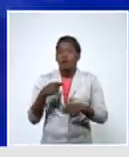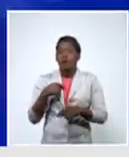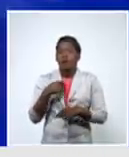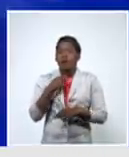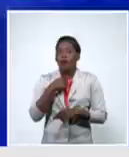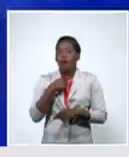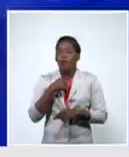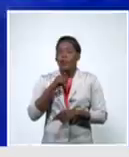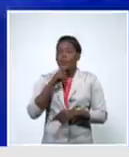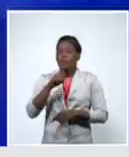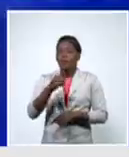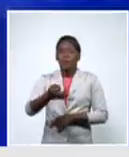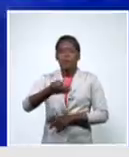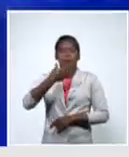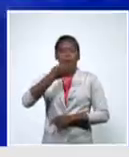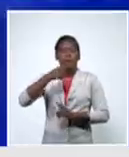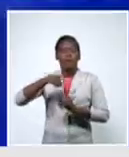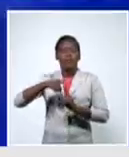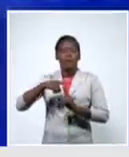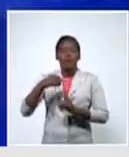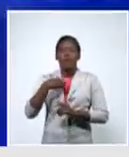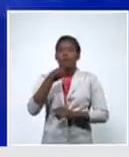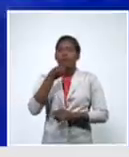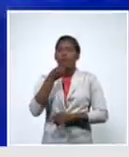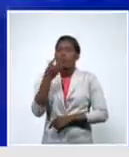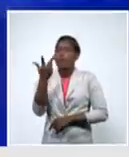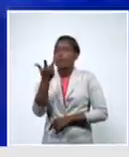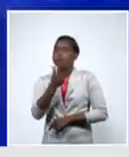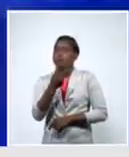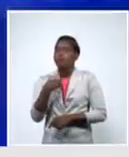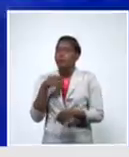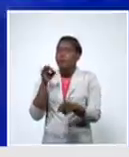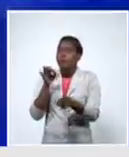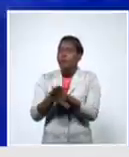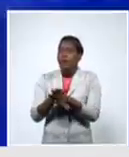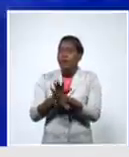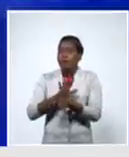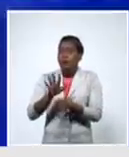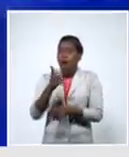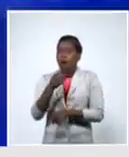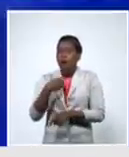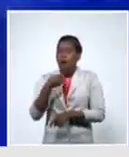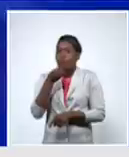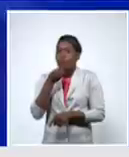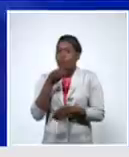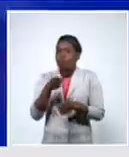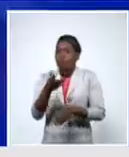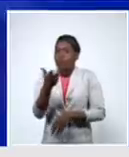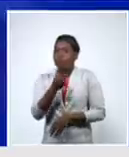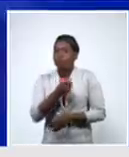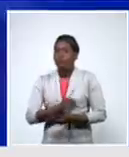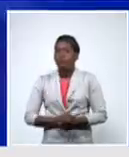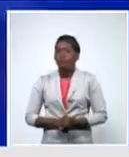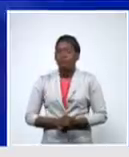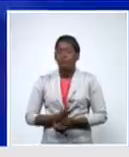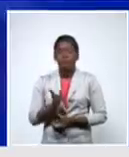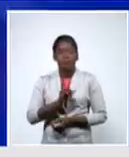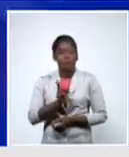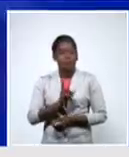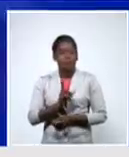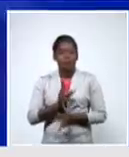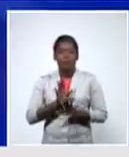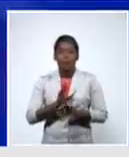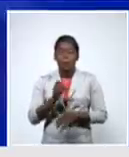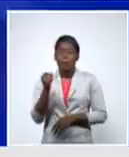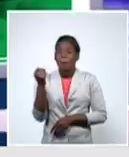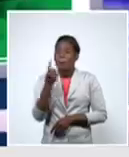-19 cuando se inicie para todo el país? bueno de momento no de momento lo que se está aplicando